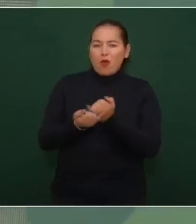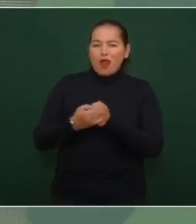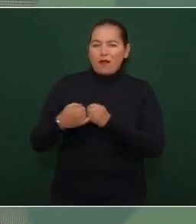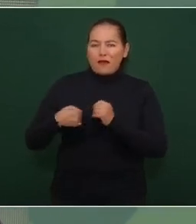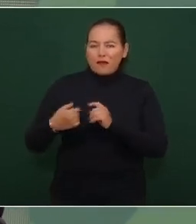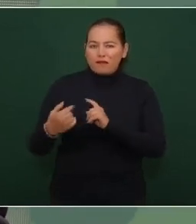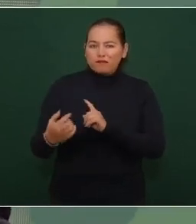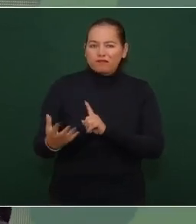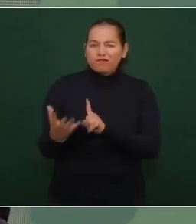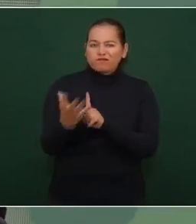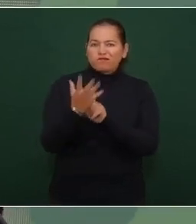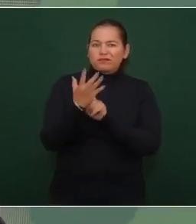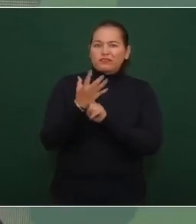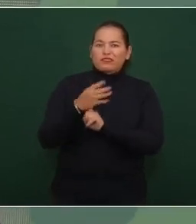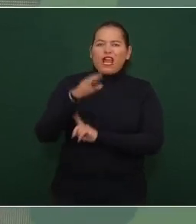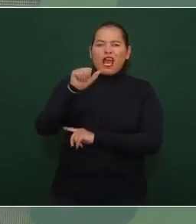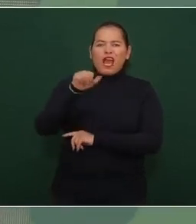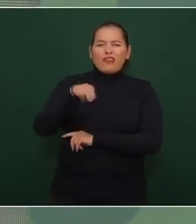a Nayak